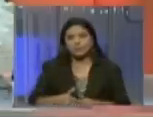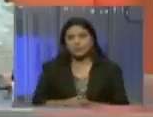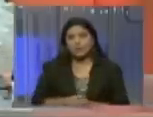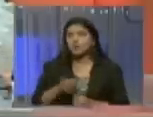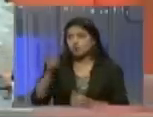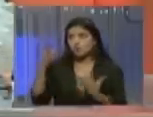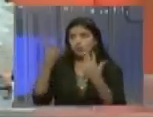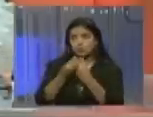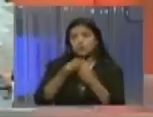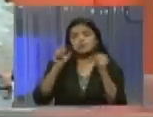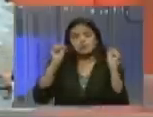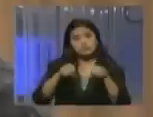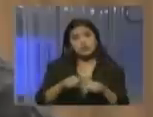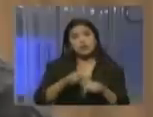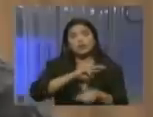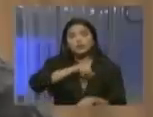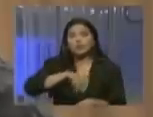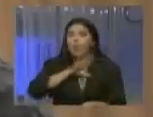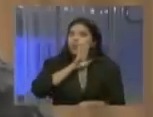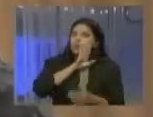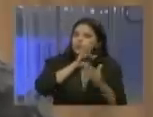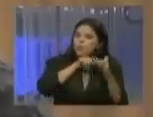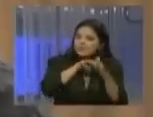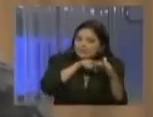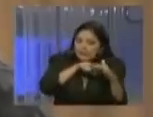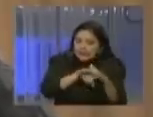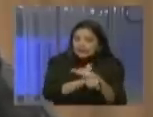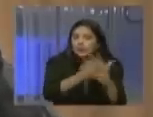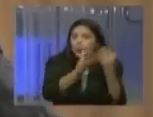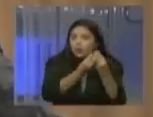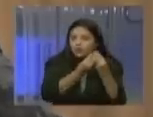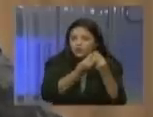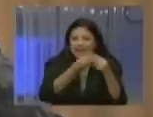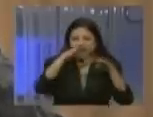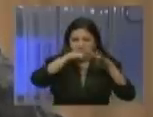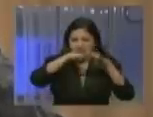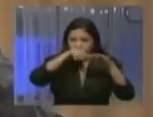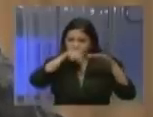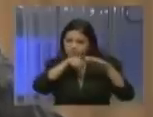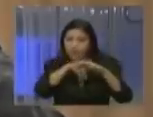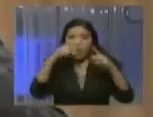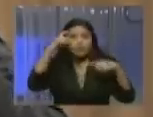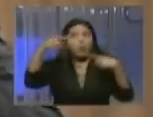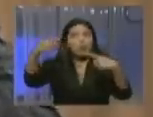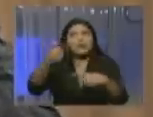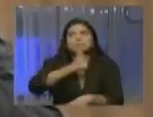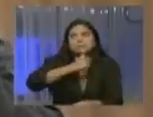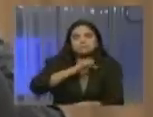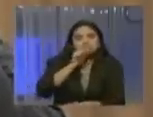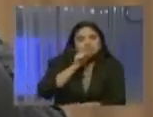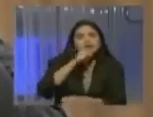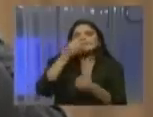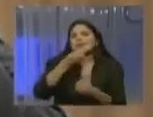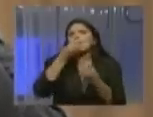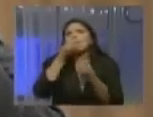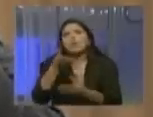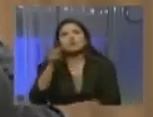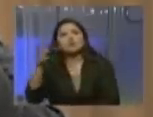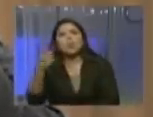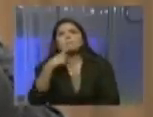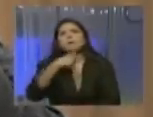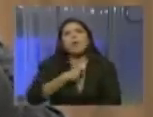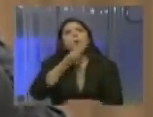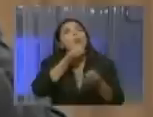Sí, nos tocó de hecho dormir en Alcantarilla, Jesús y a mí varios días para sobrevivir. Siempre lo contamos, usted me decía hoy,